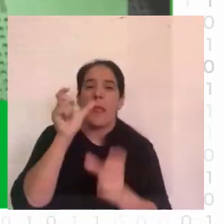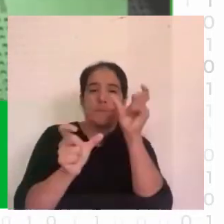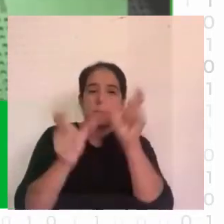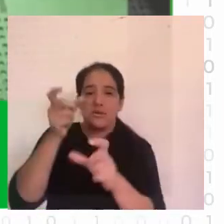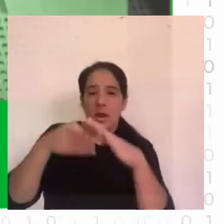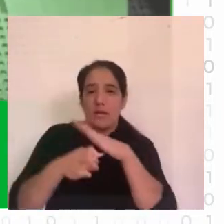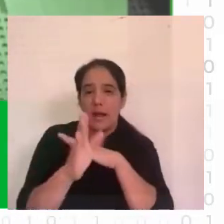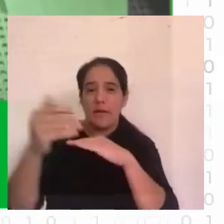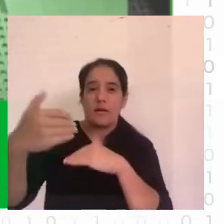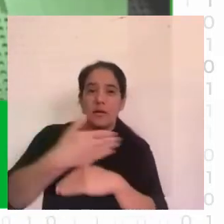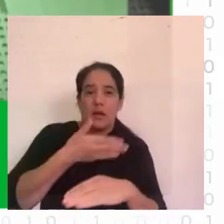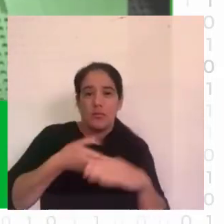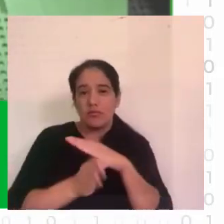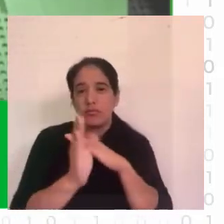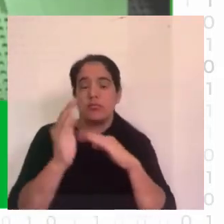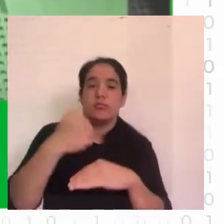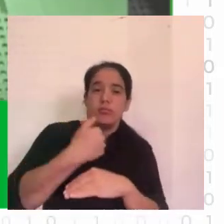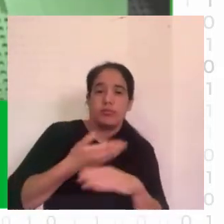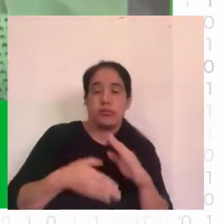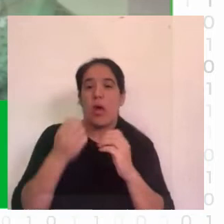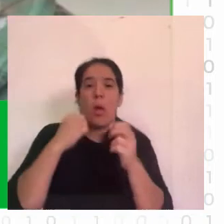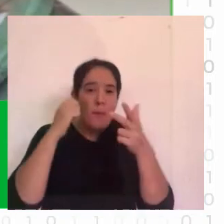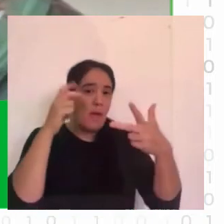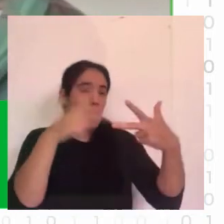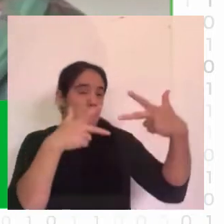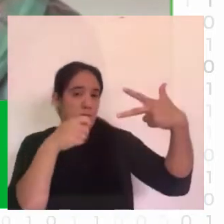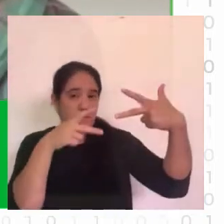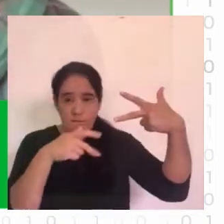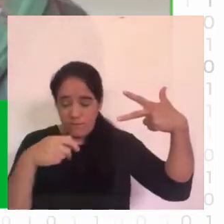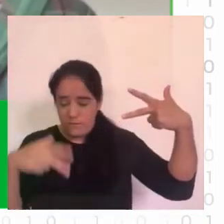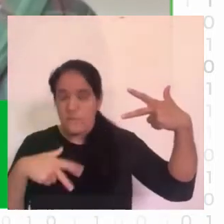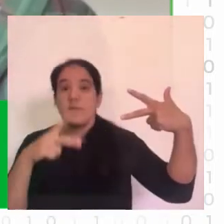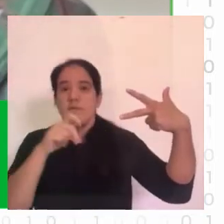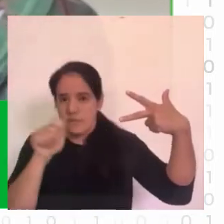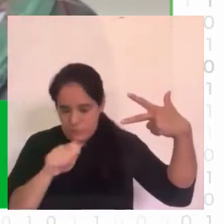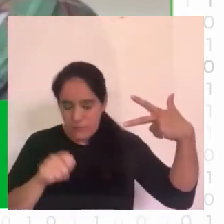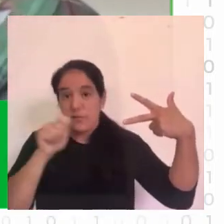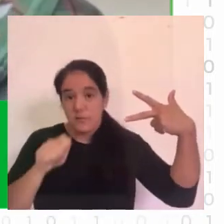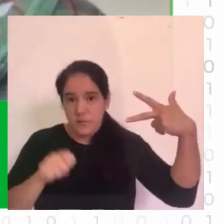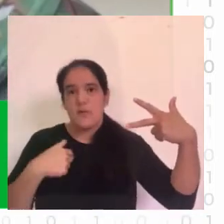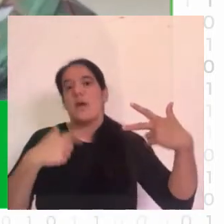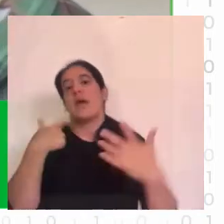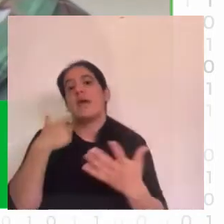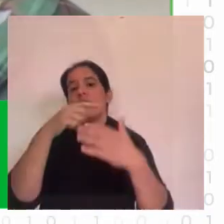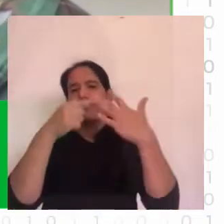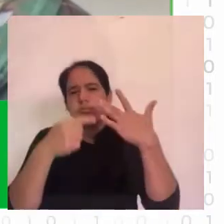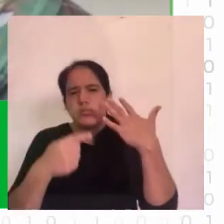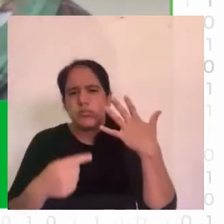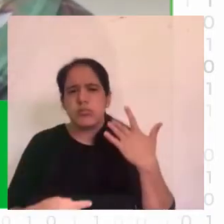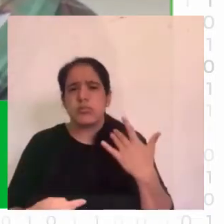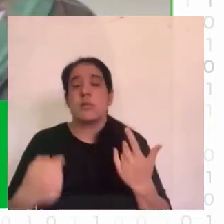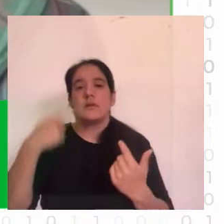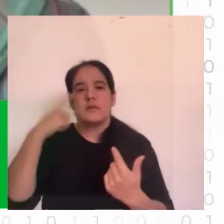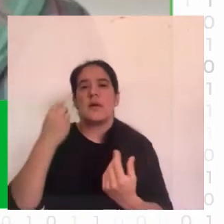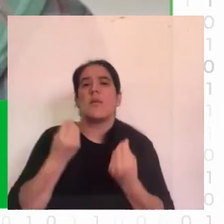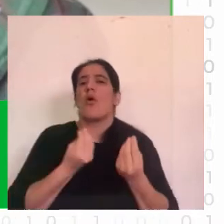tiendas a partir de los videos de las cámaras de seguridad con este fin utilizamos técnicas de aprendizaje profundo con herramientas como Norfair y